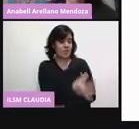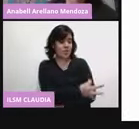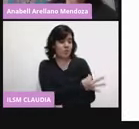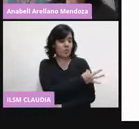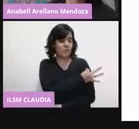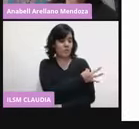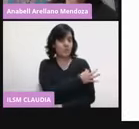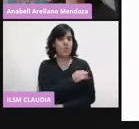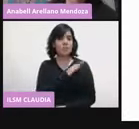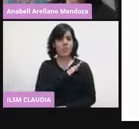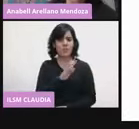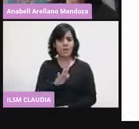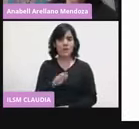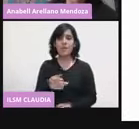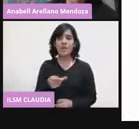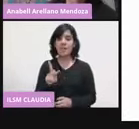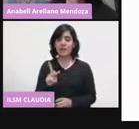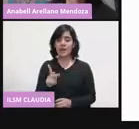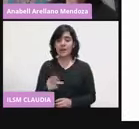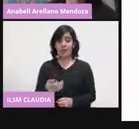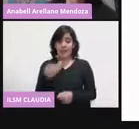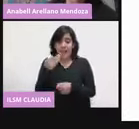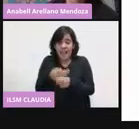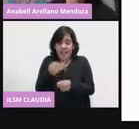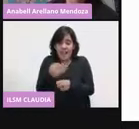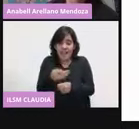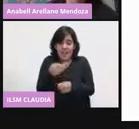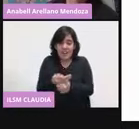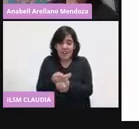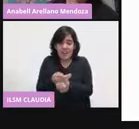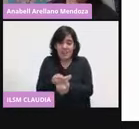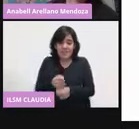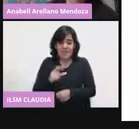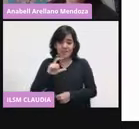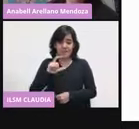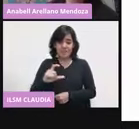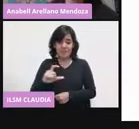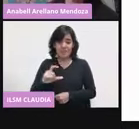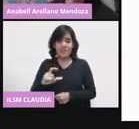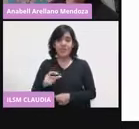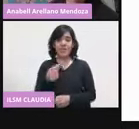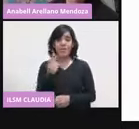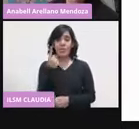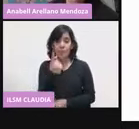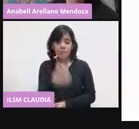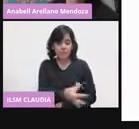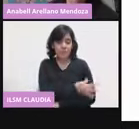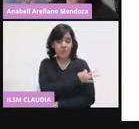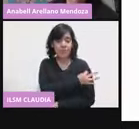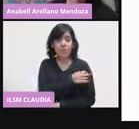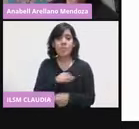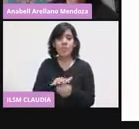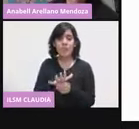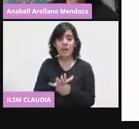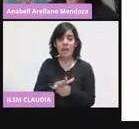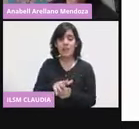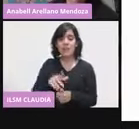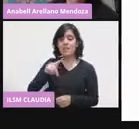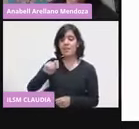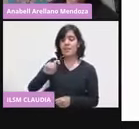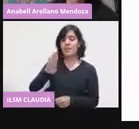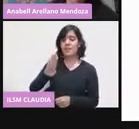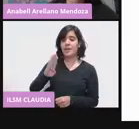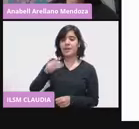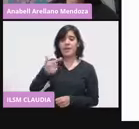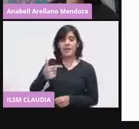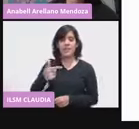única que tenemos con una sola dosis es la BCG, la vacuna contra la tuberculosis. Si todas las demás